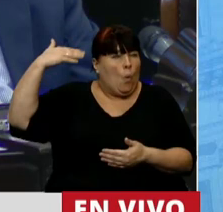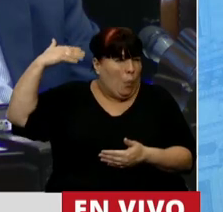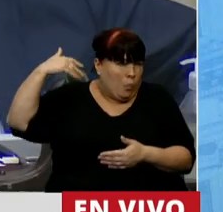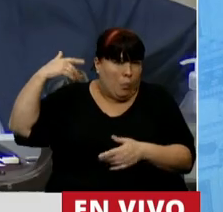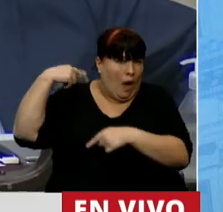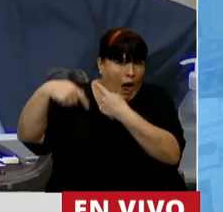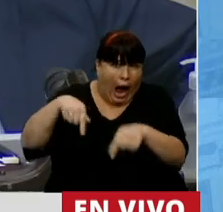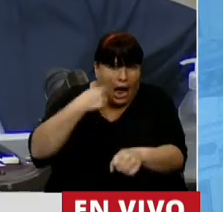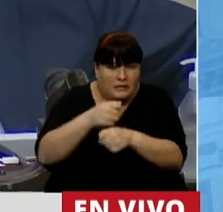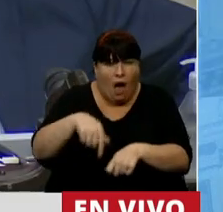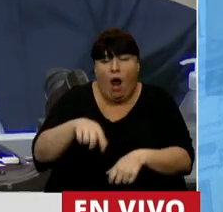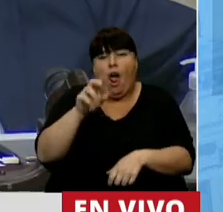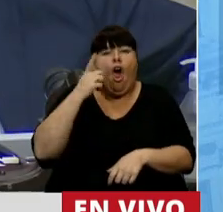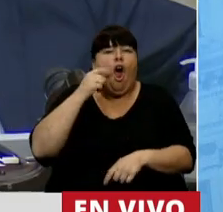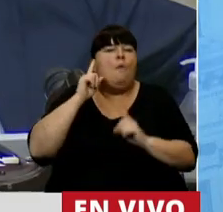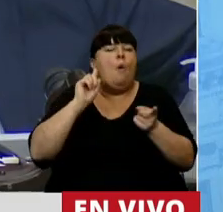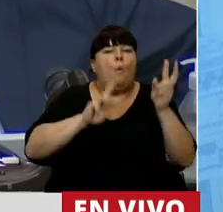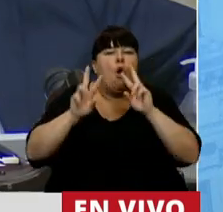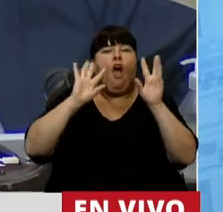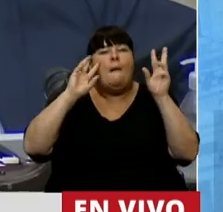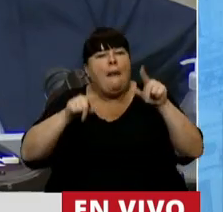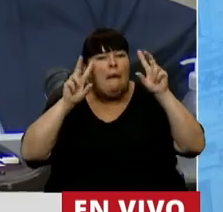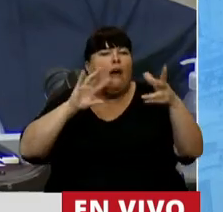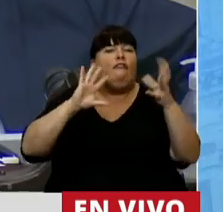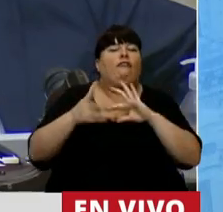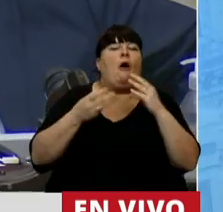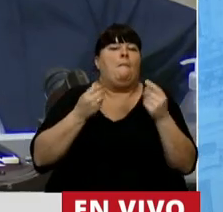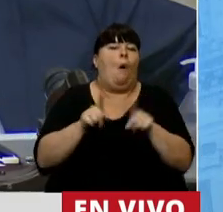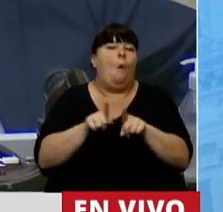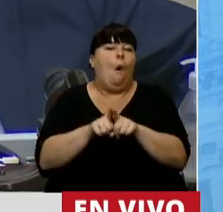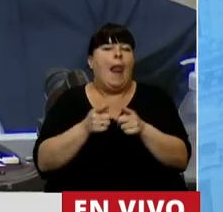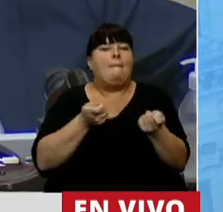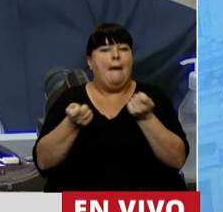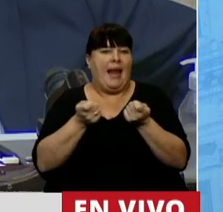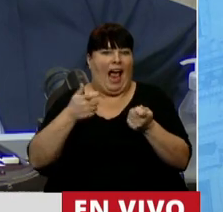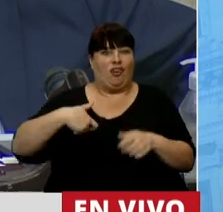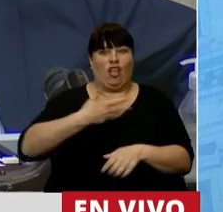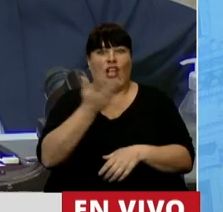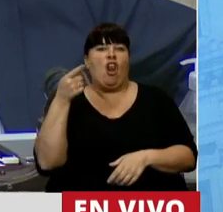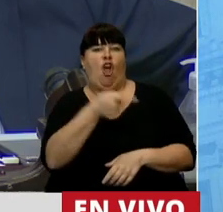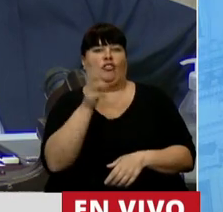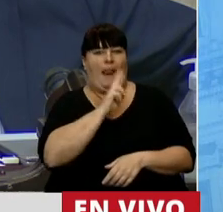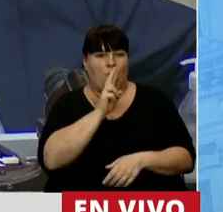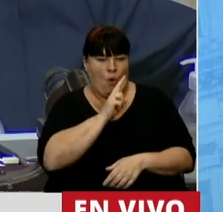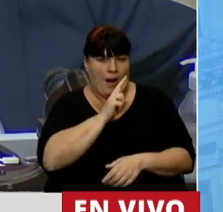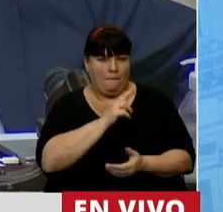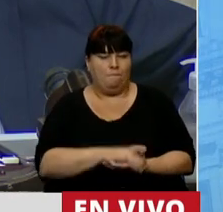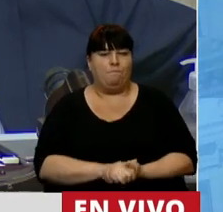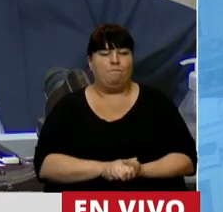inmemoriales, los hombres utilizaron todos los medios a su alcance, como control social contra las mujeres,